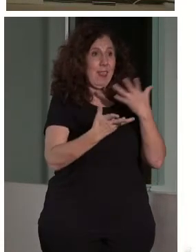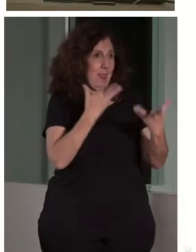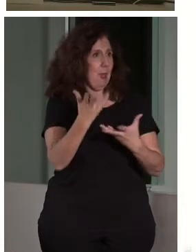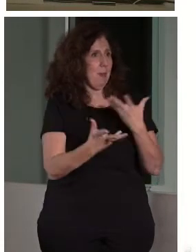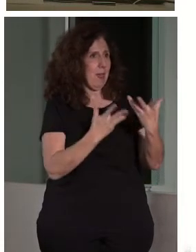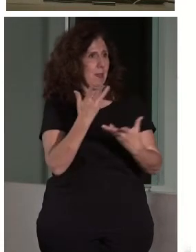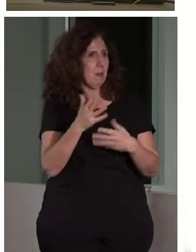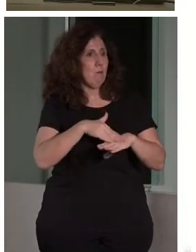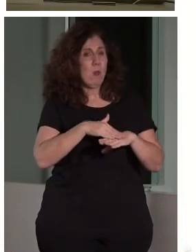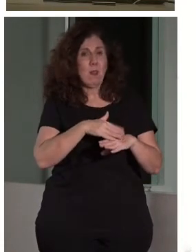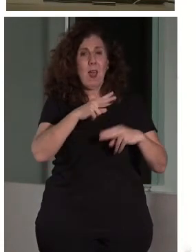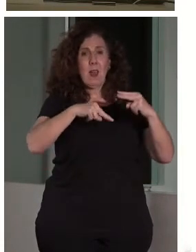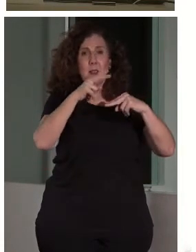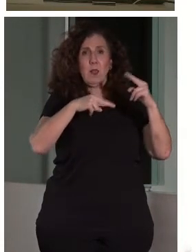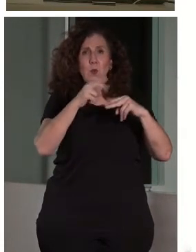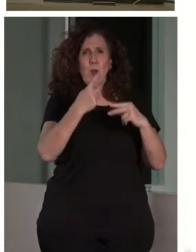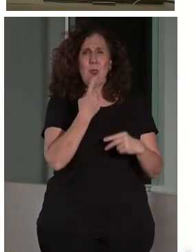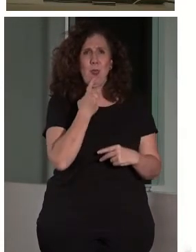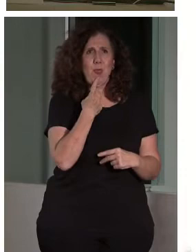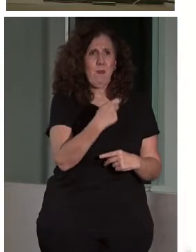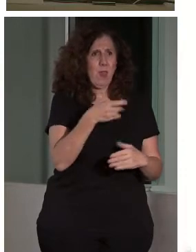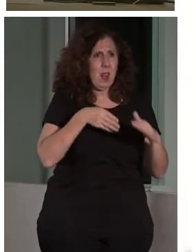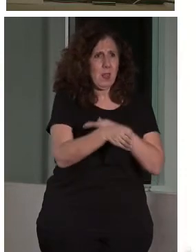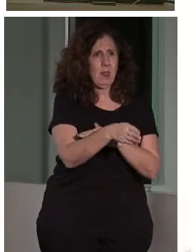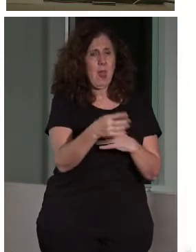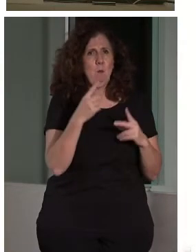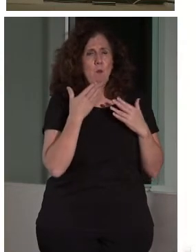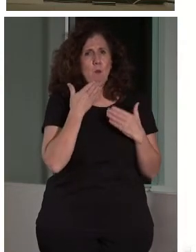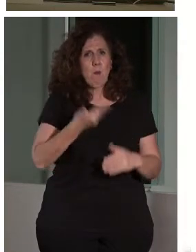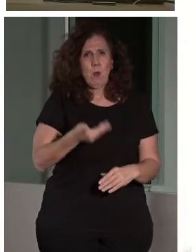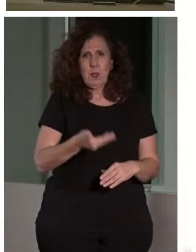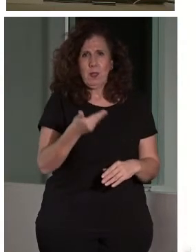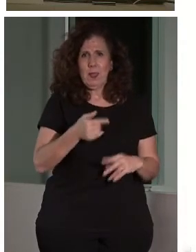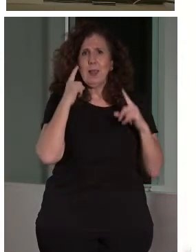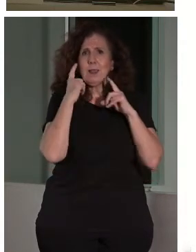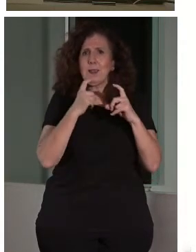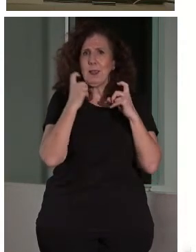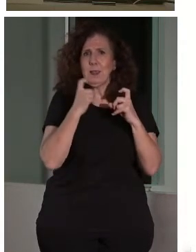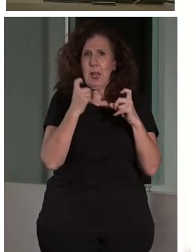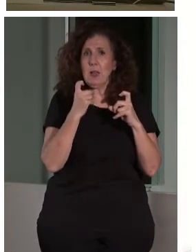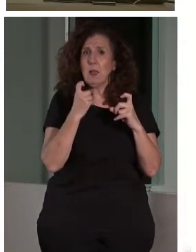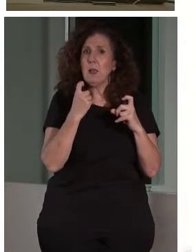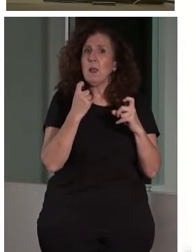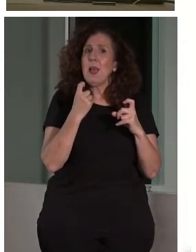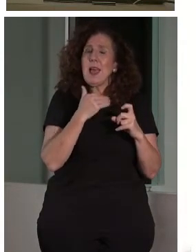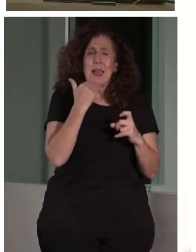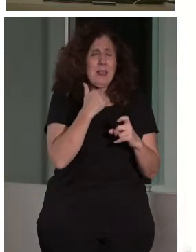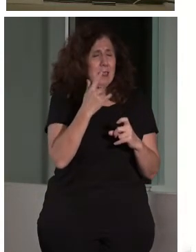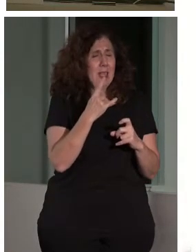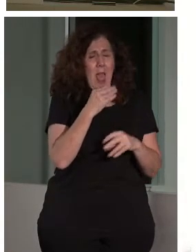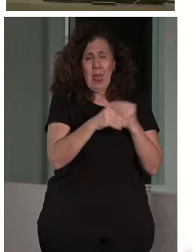las arquitecturas inaccesibles o de baja usabilidad, es muy importante intentar, en la medida de lo posible, hay que hacer casi lo imposible,